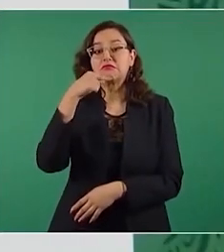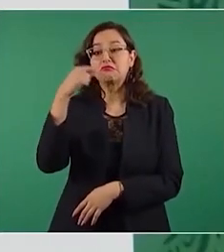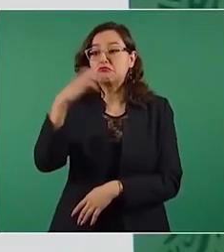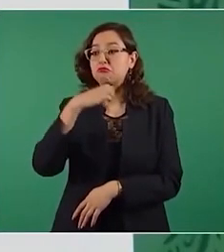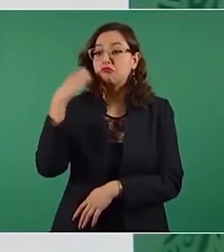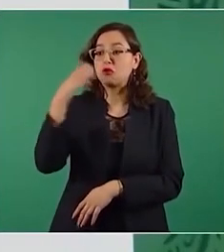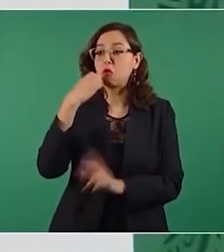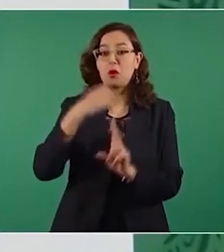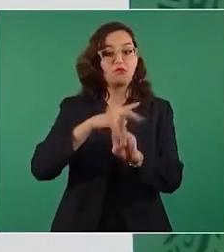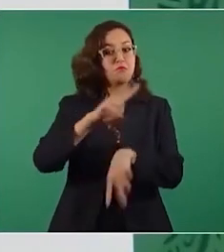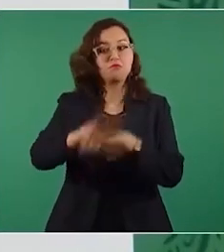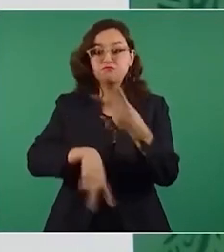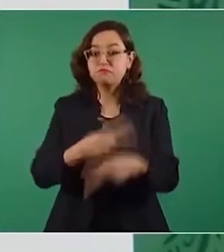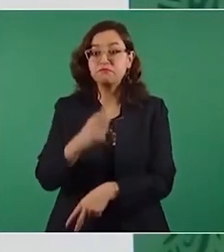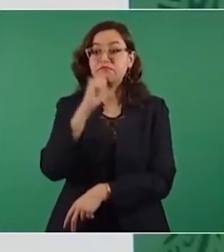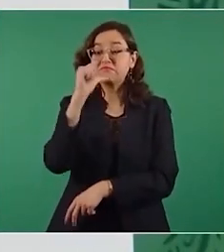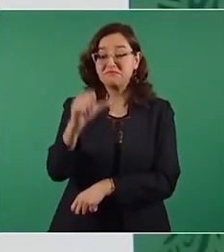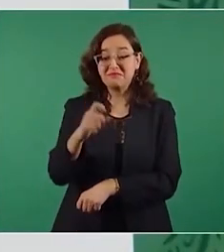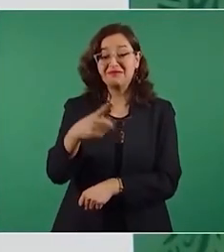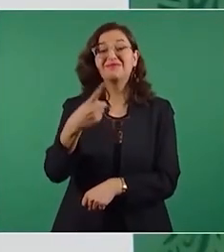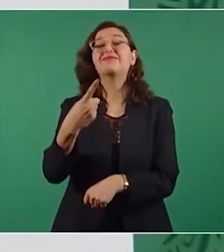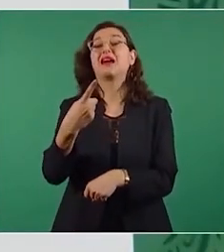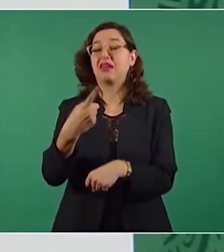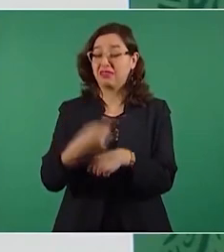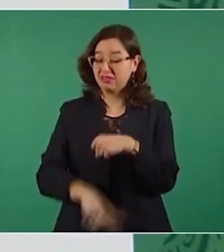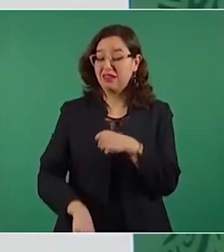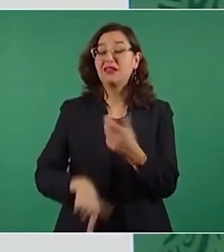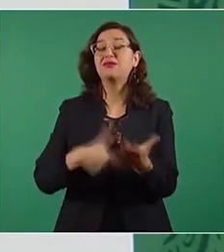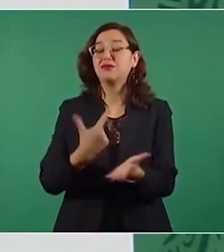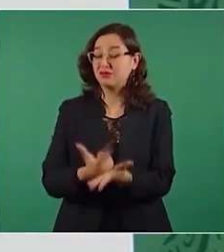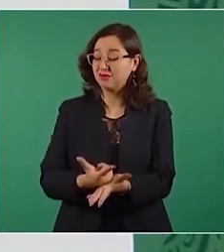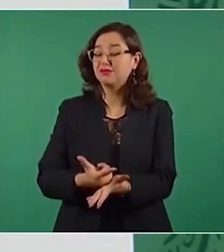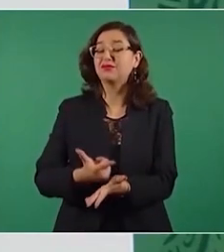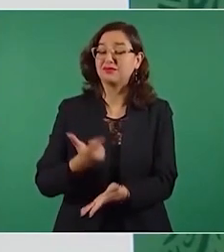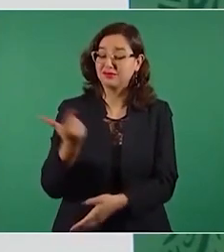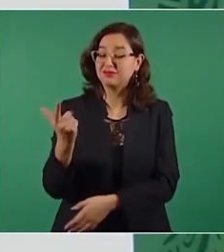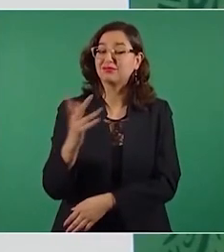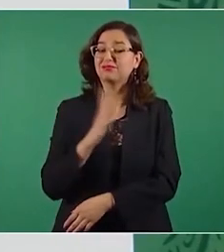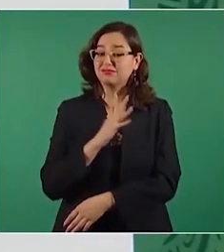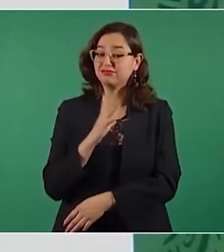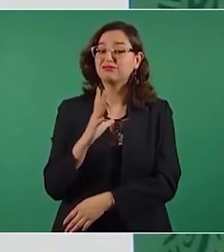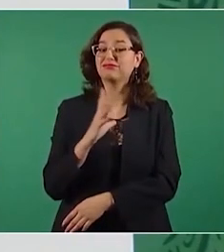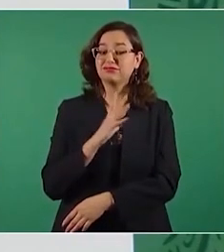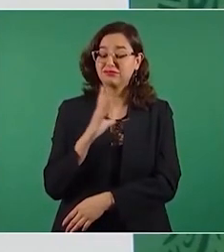el que los niños no asistan a la escuela.